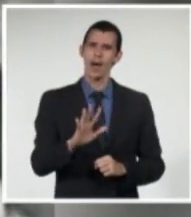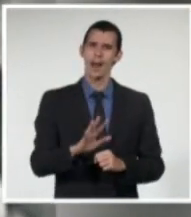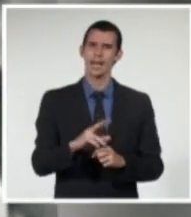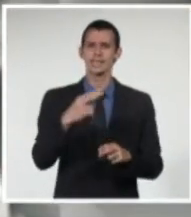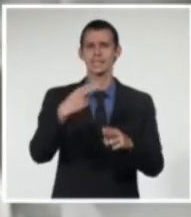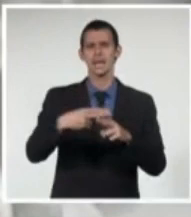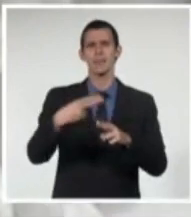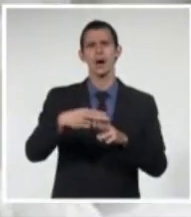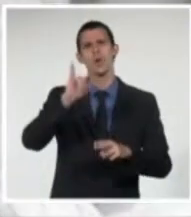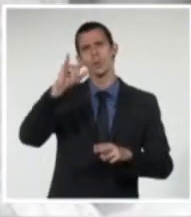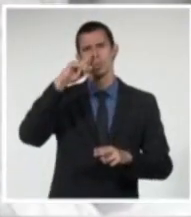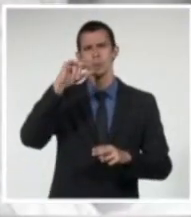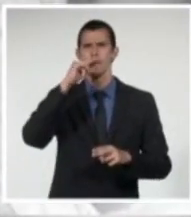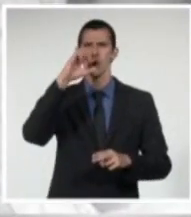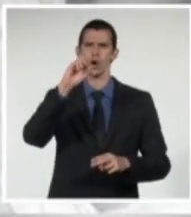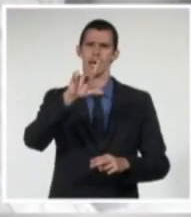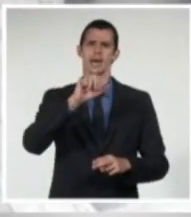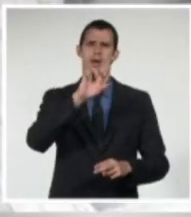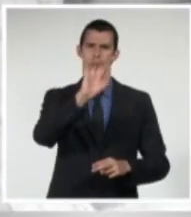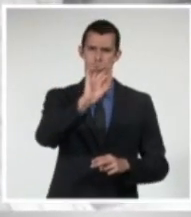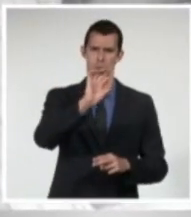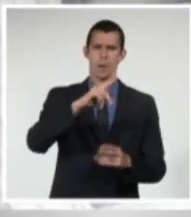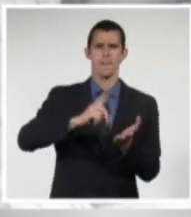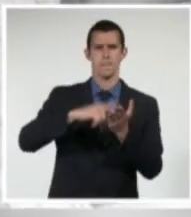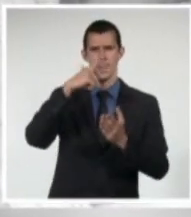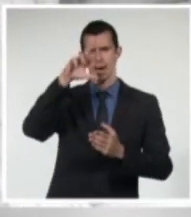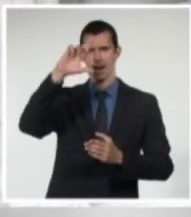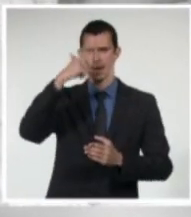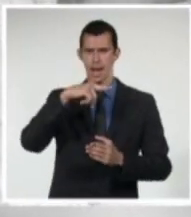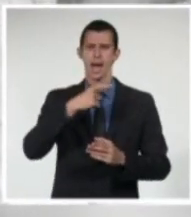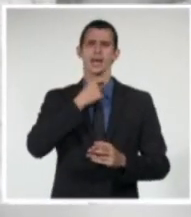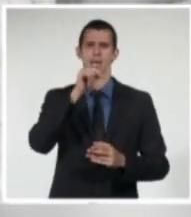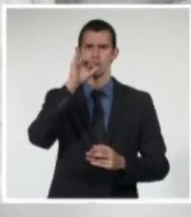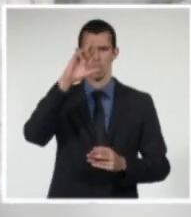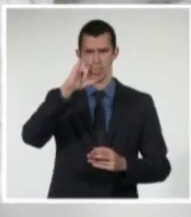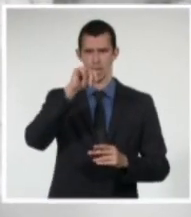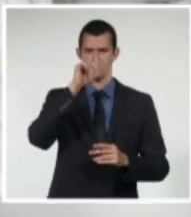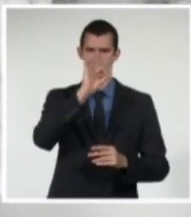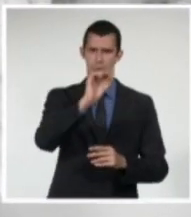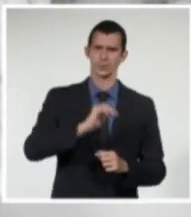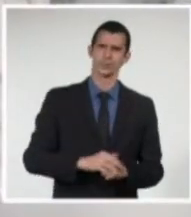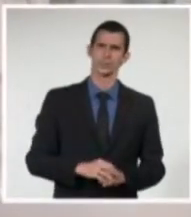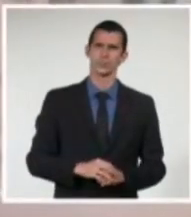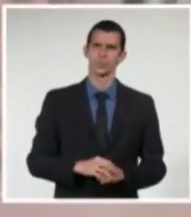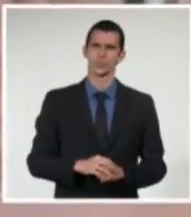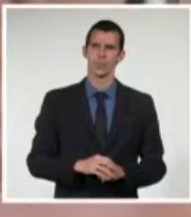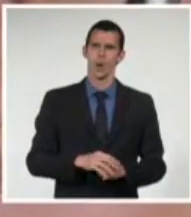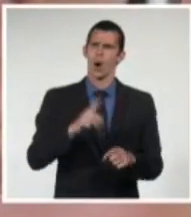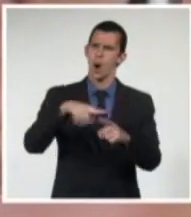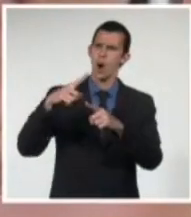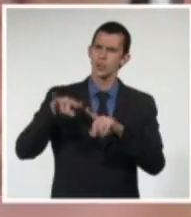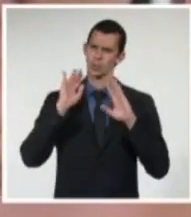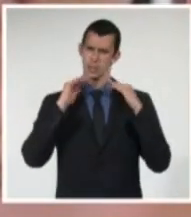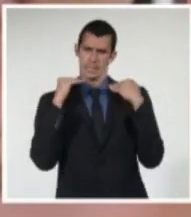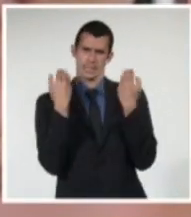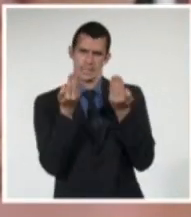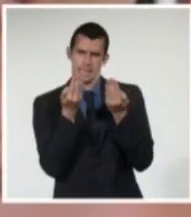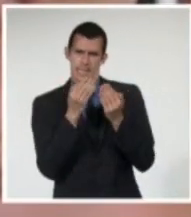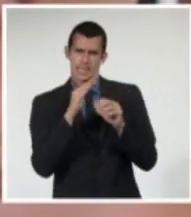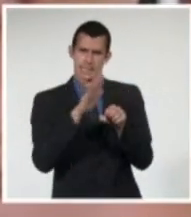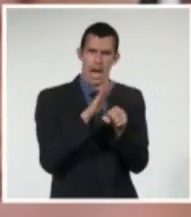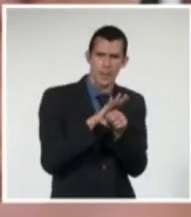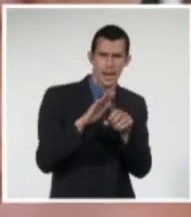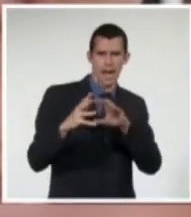para Eduardo y el rol de Reynier en la serie En silencio ha tenido que ser, donde compartió protagonismo con otro grande de la cultura